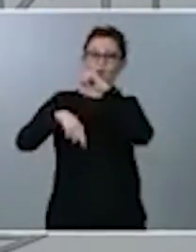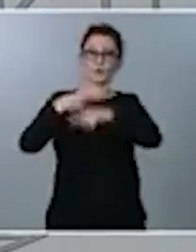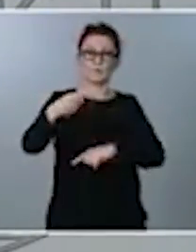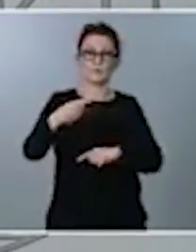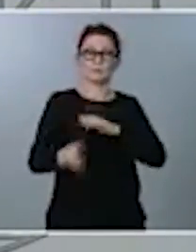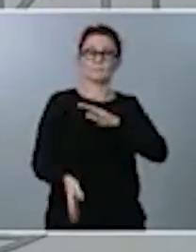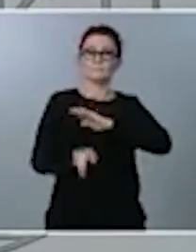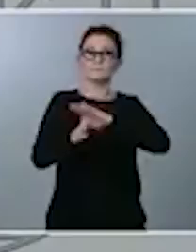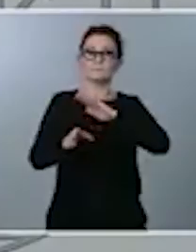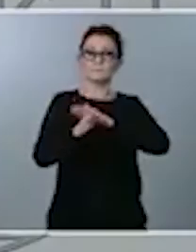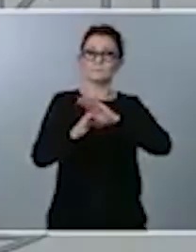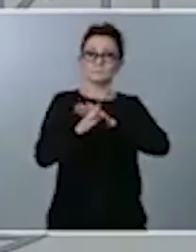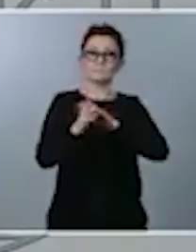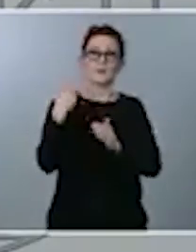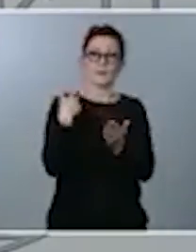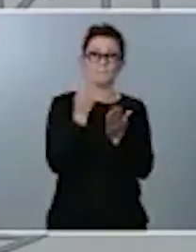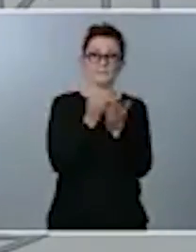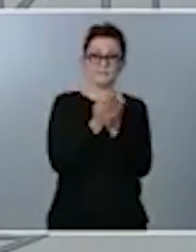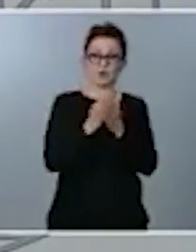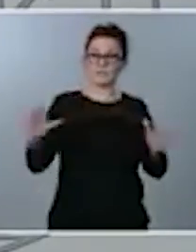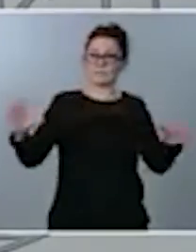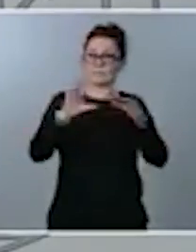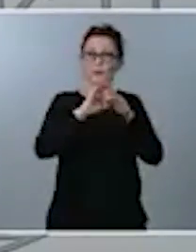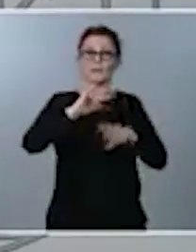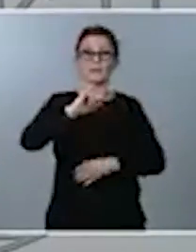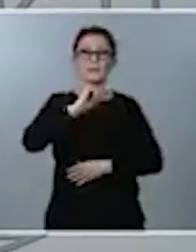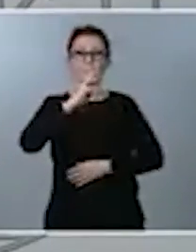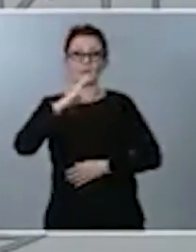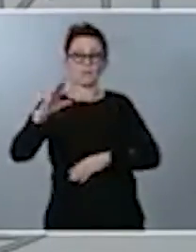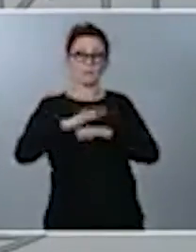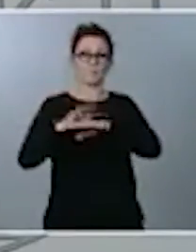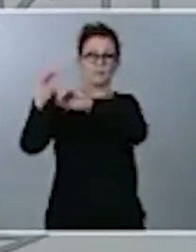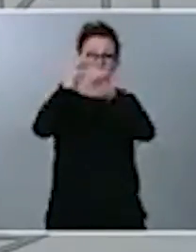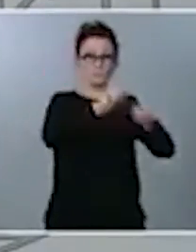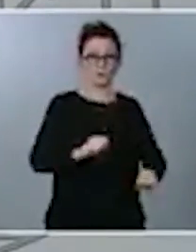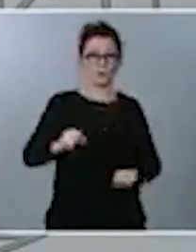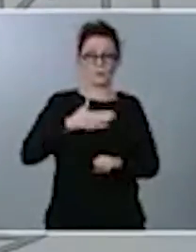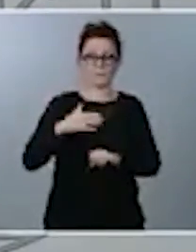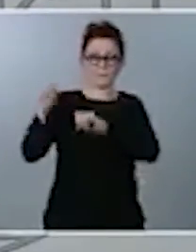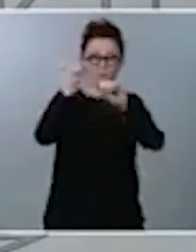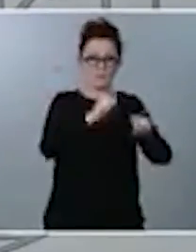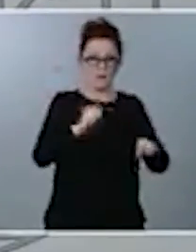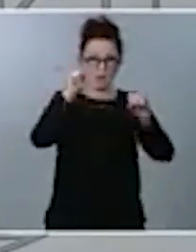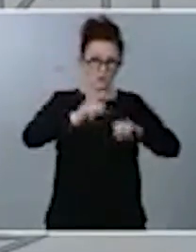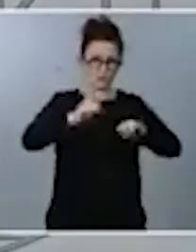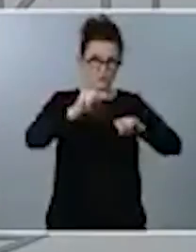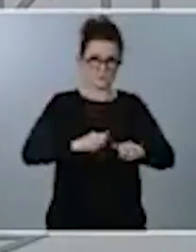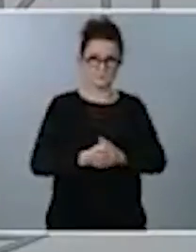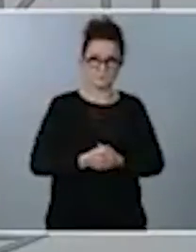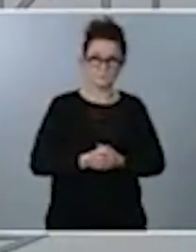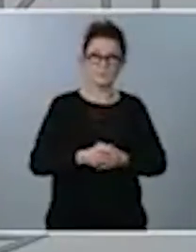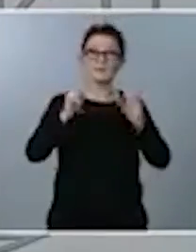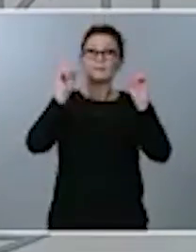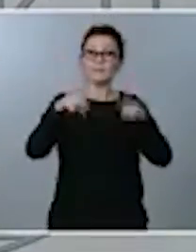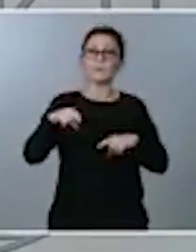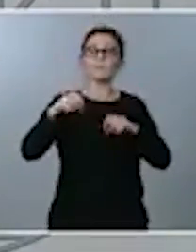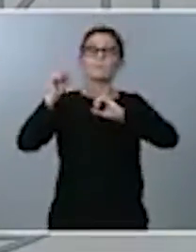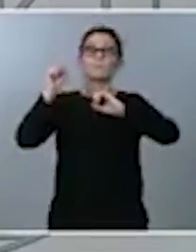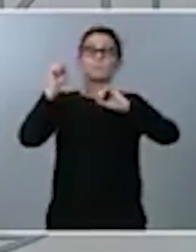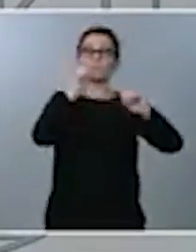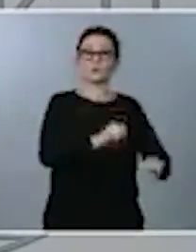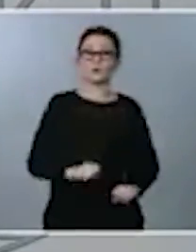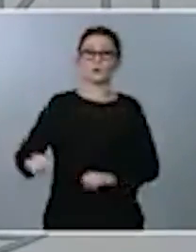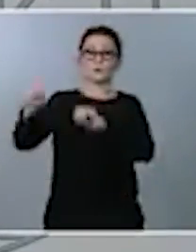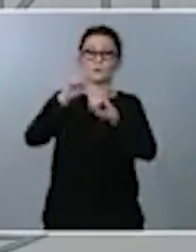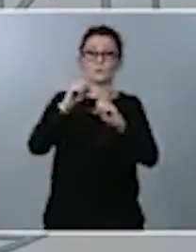estas pensiones al IPC, insisto, para proteger a nuestros mayores. De la misma manera, protegemos el pacto